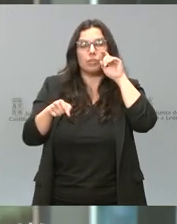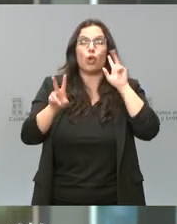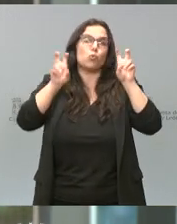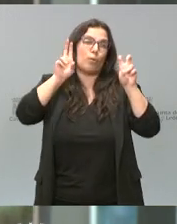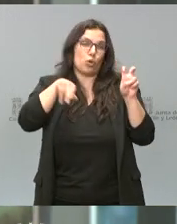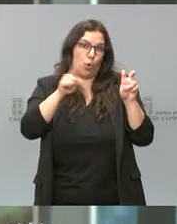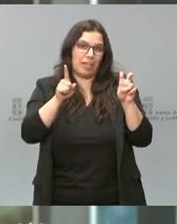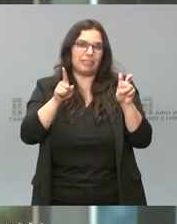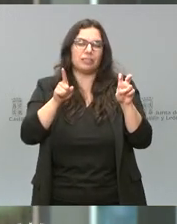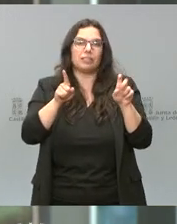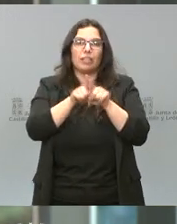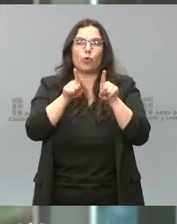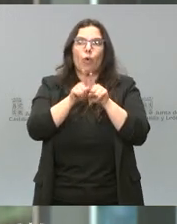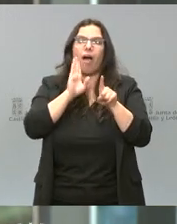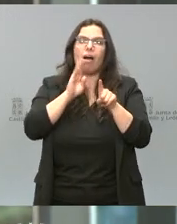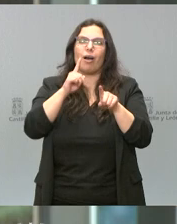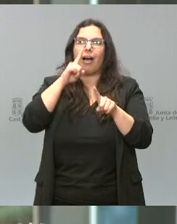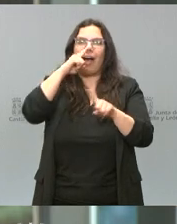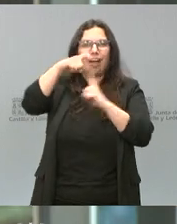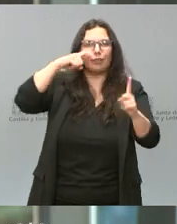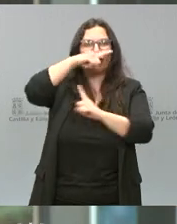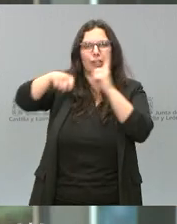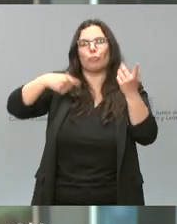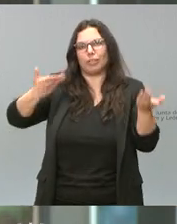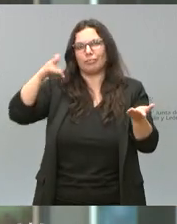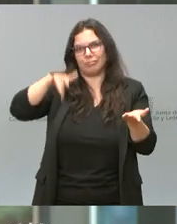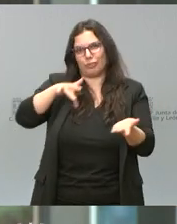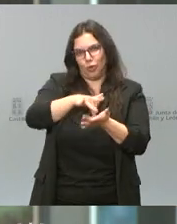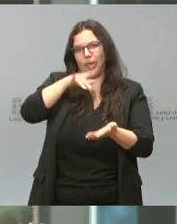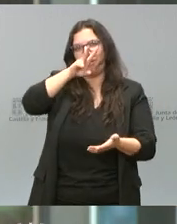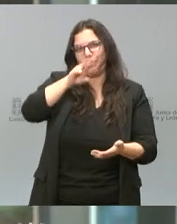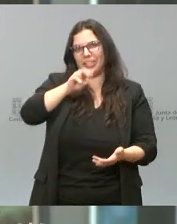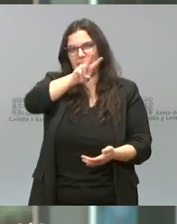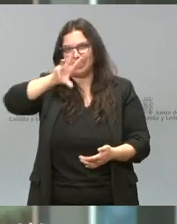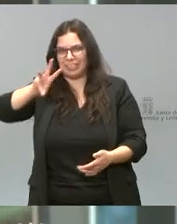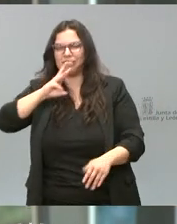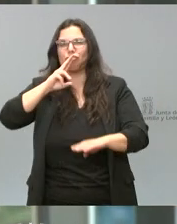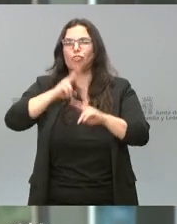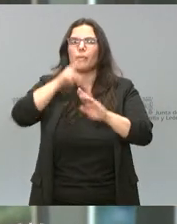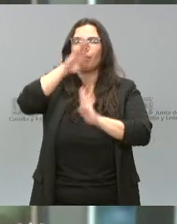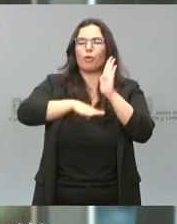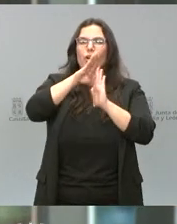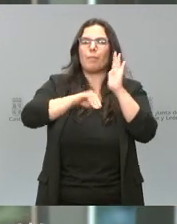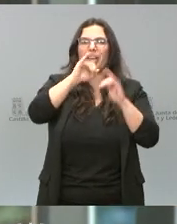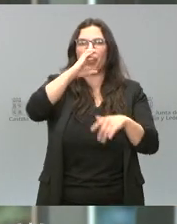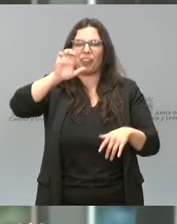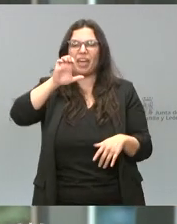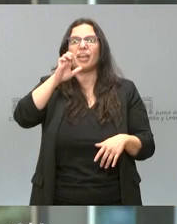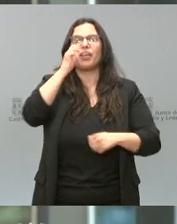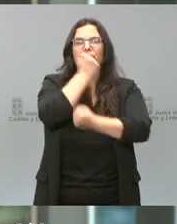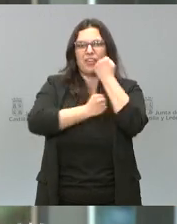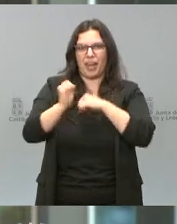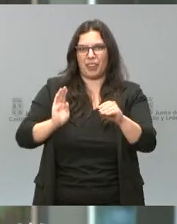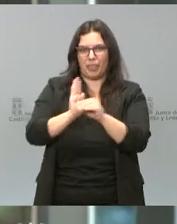sino que es, como decías, César, la añada 2023 del programa ICE Financia. Desde el Gobierno de Castilla y León